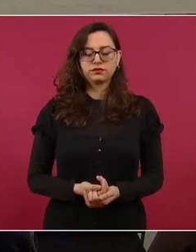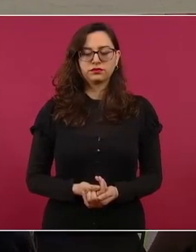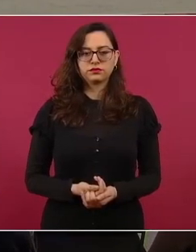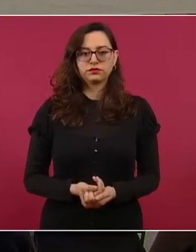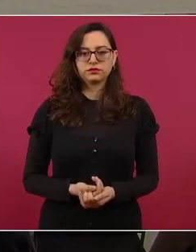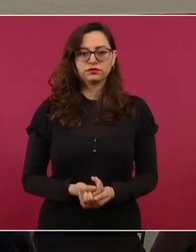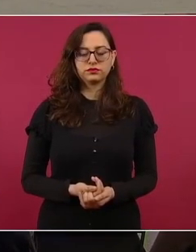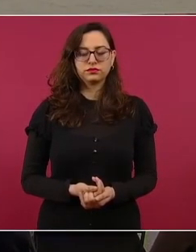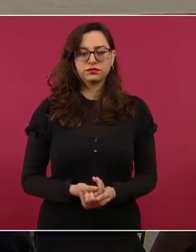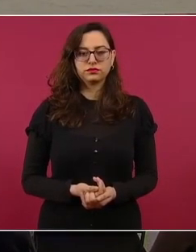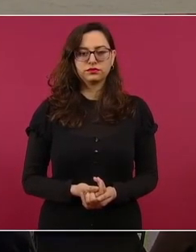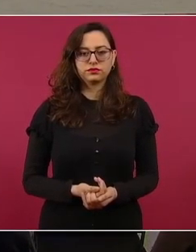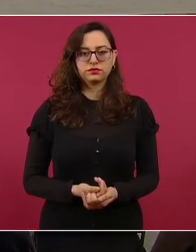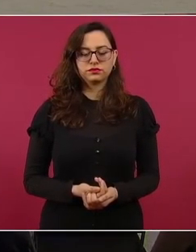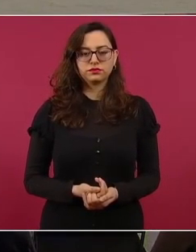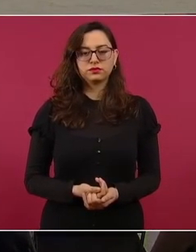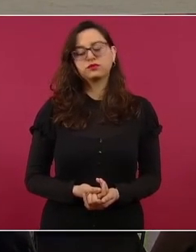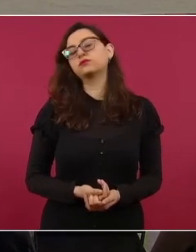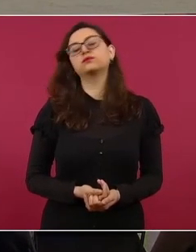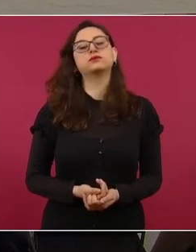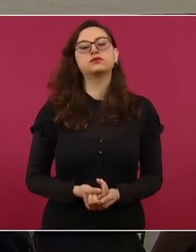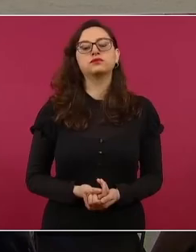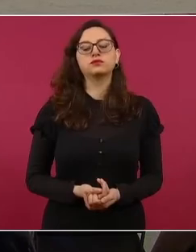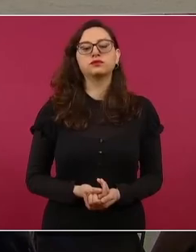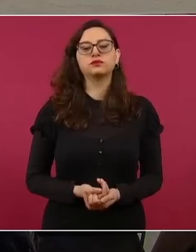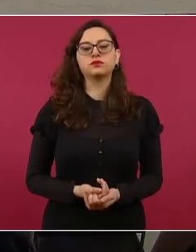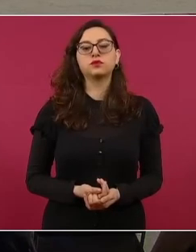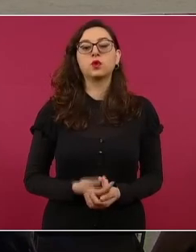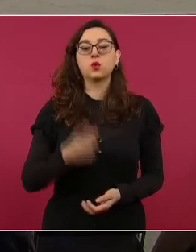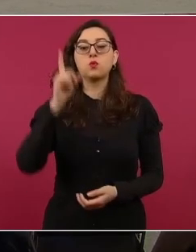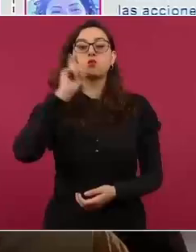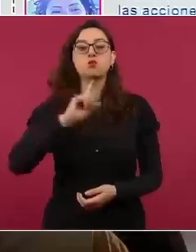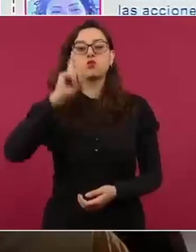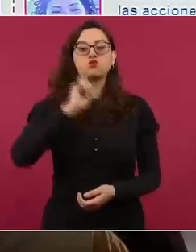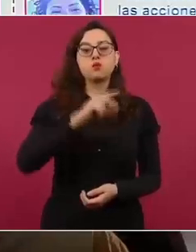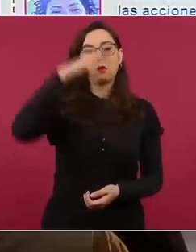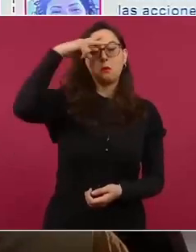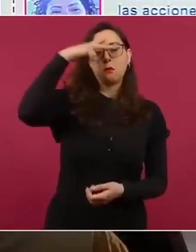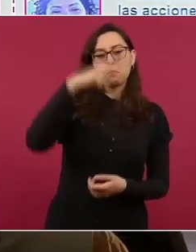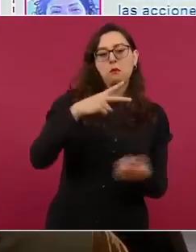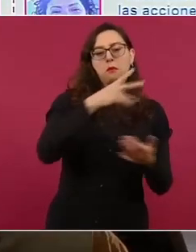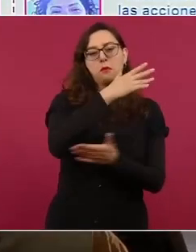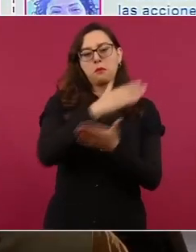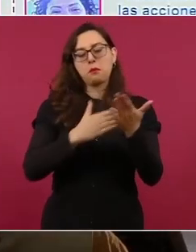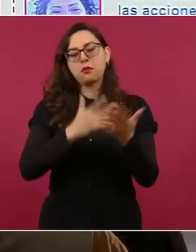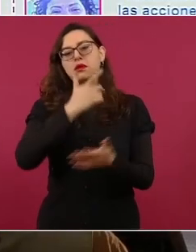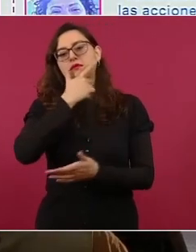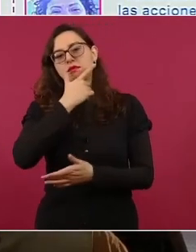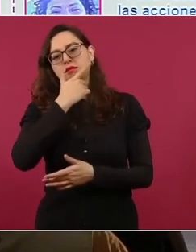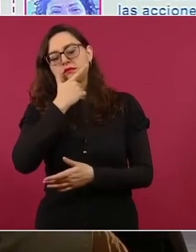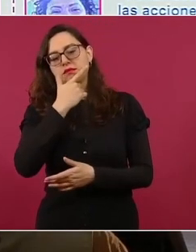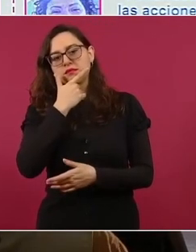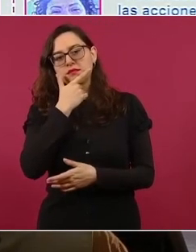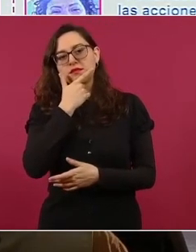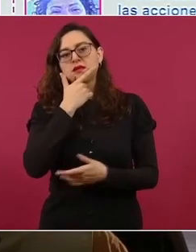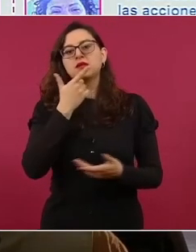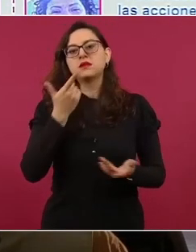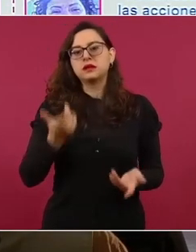forzada de la mexicano-inglesa Claudia Urruchurtu, que es una